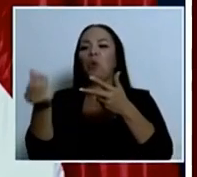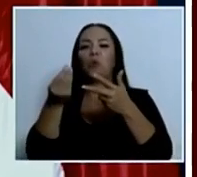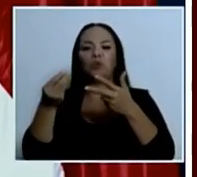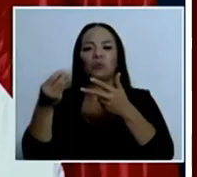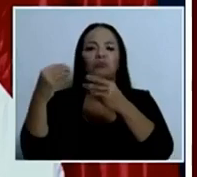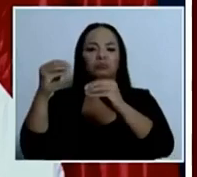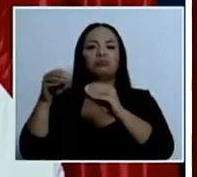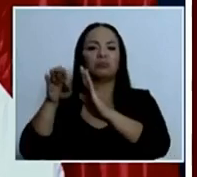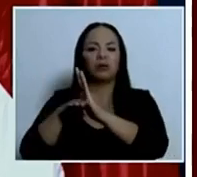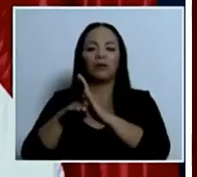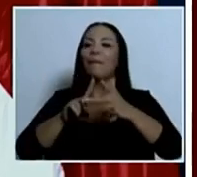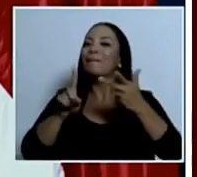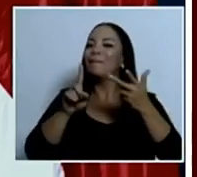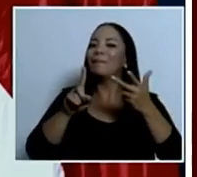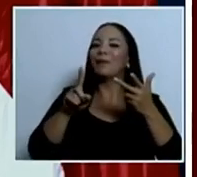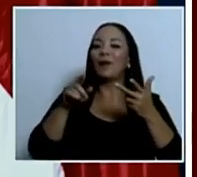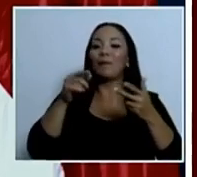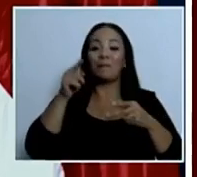el desempleo está muy alto.